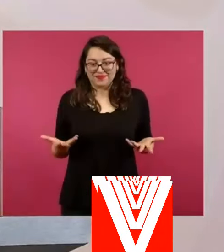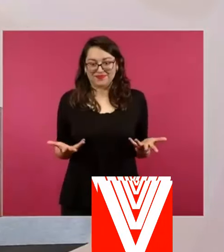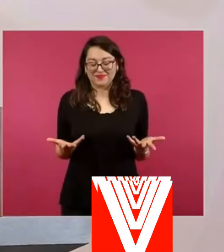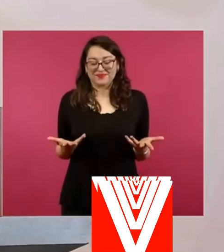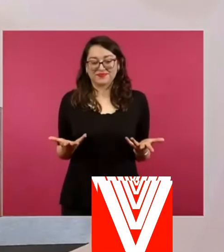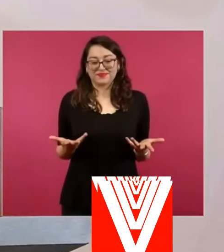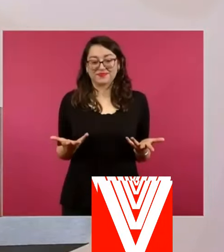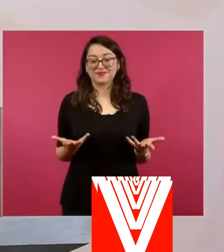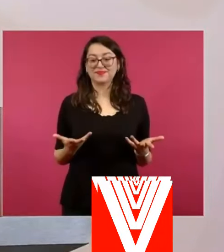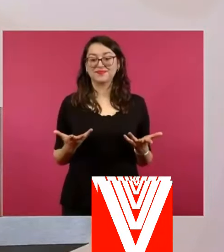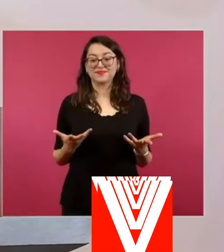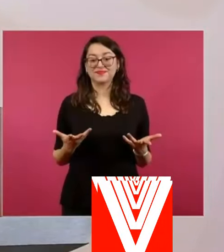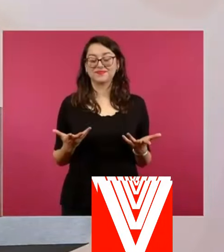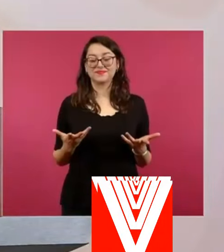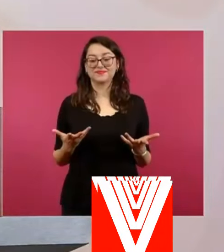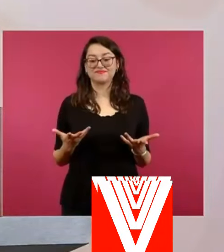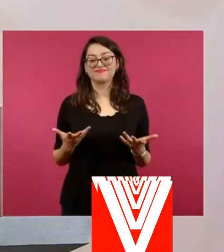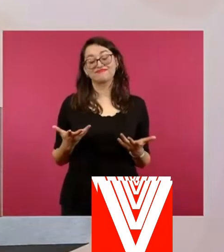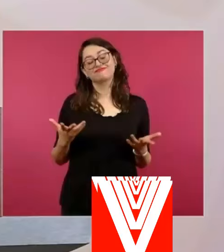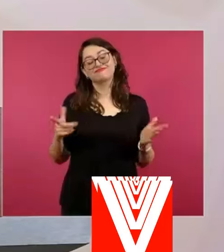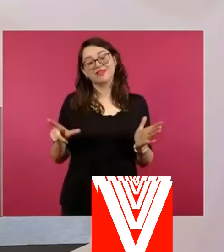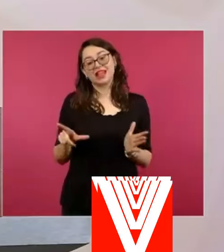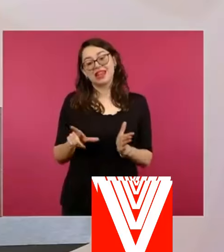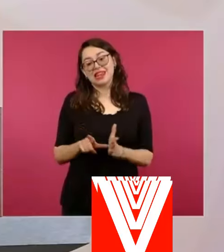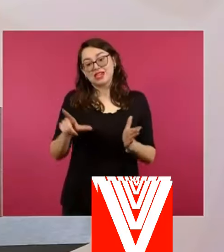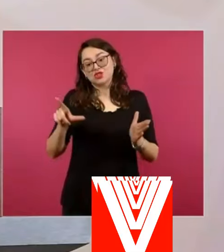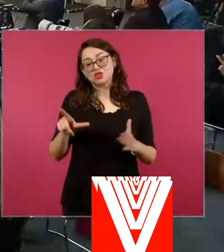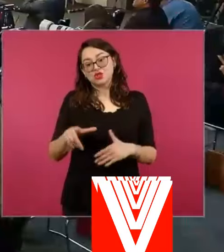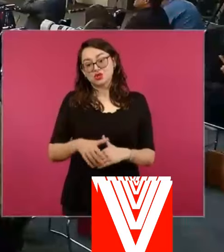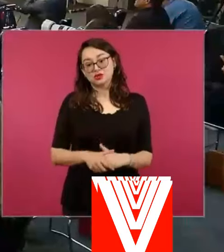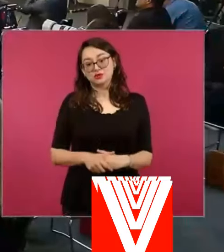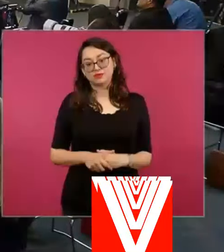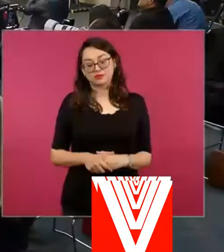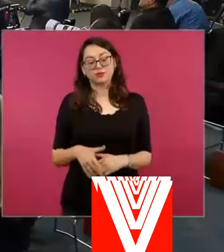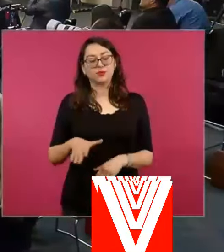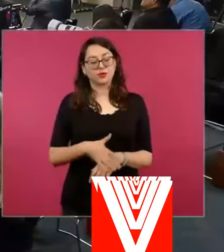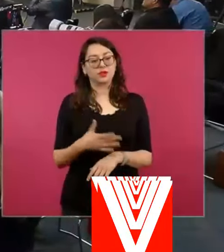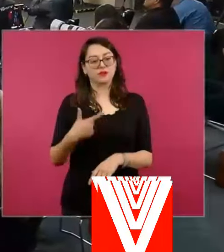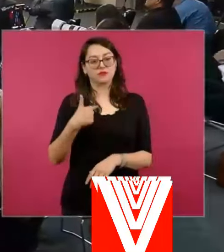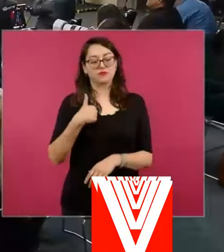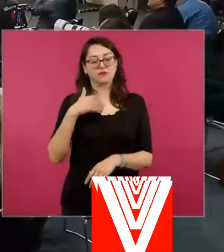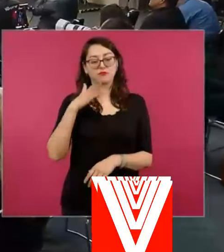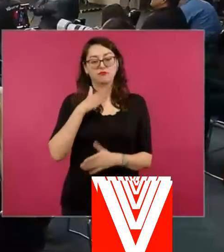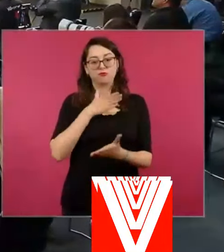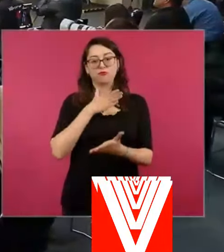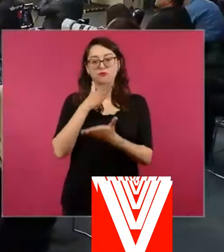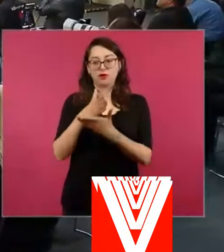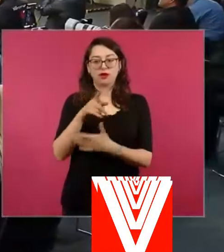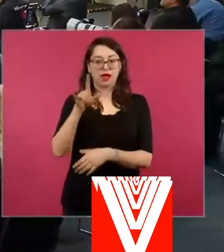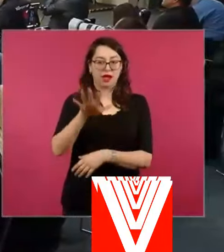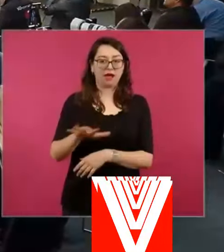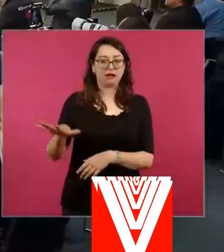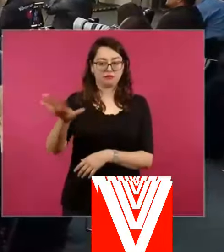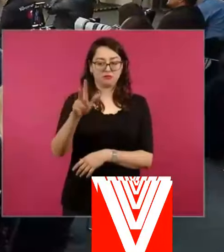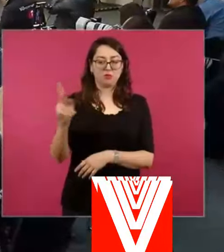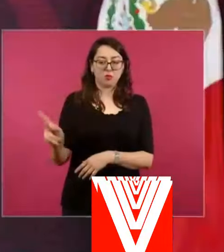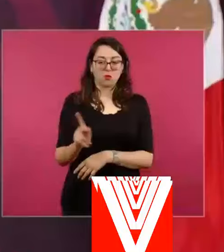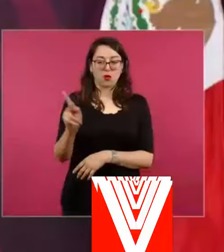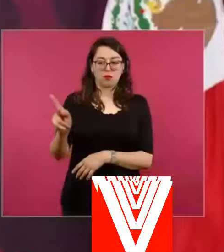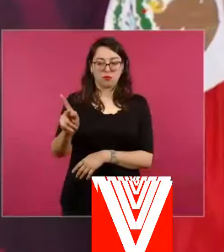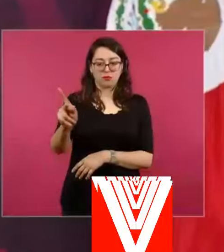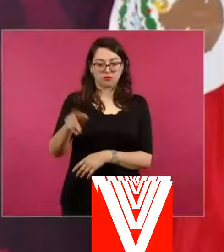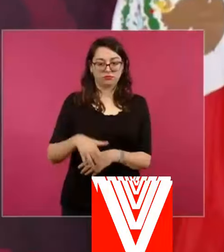de allá fuimos a ver unos cactos que hay en un pueblo de Guanajuato